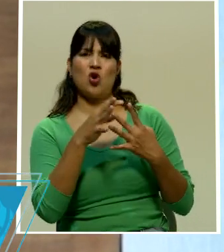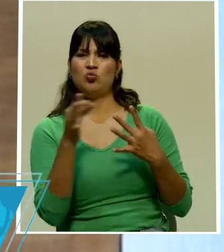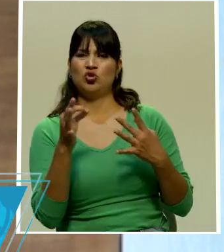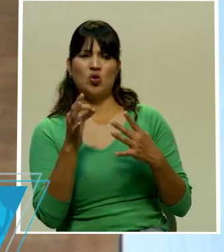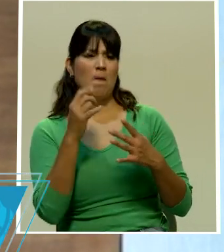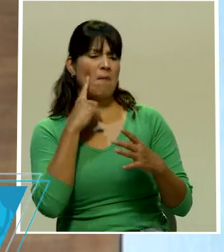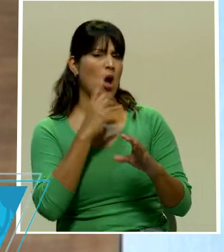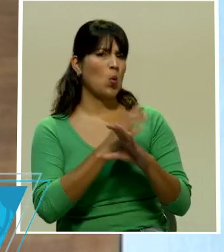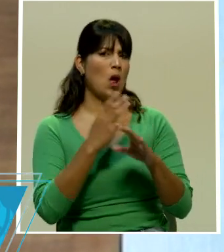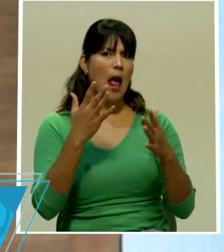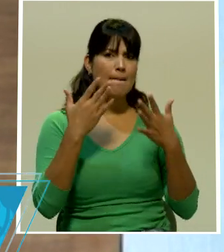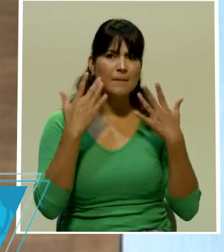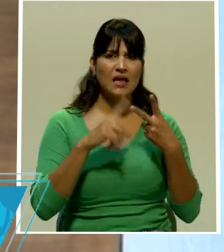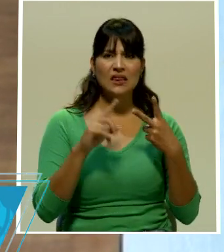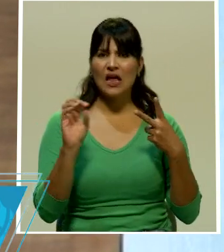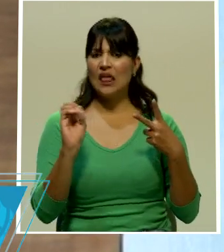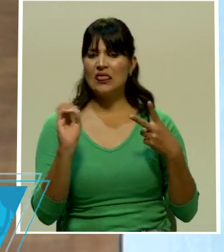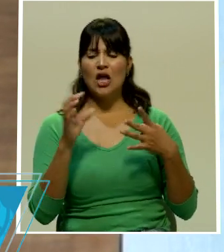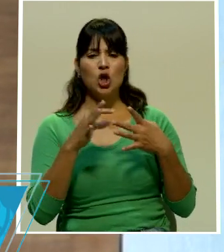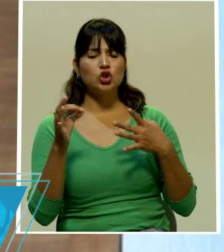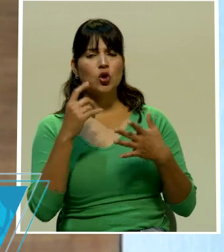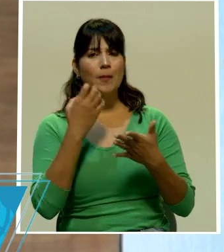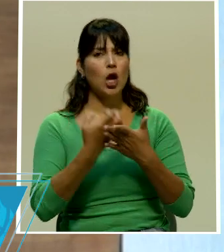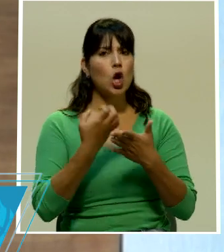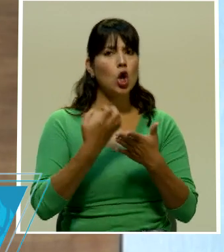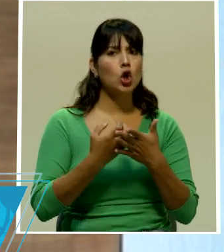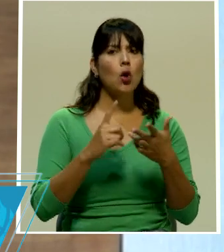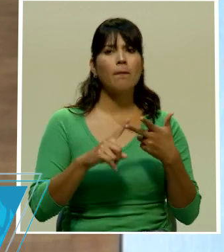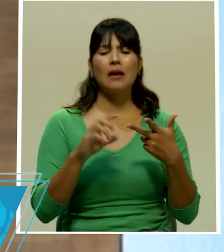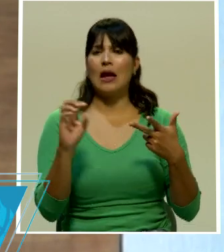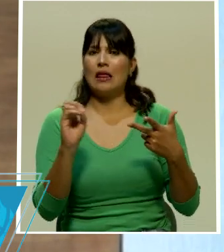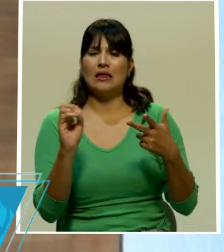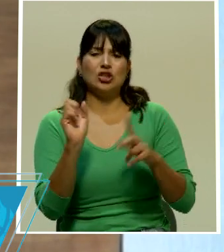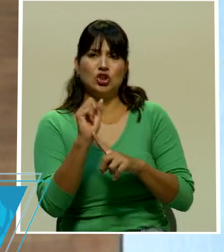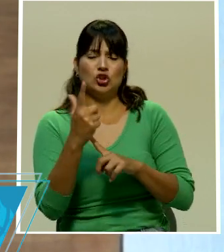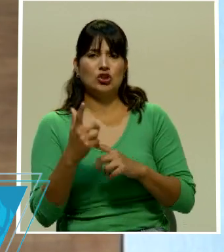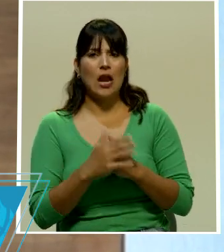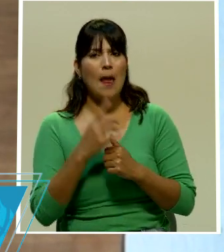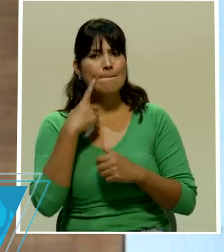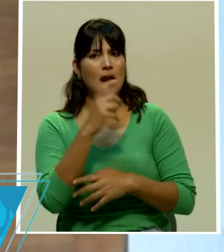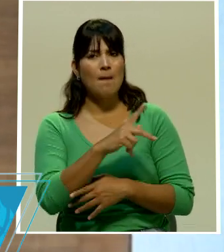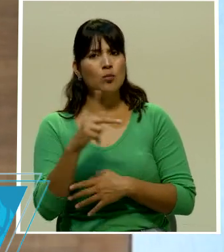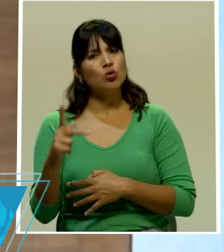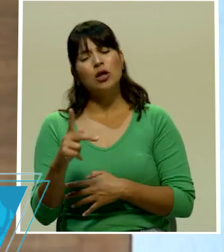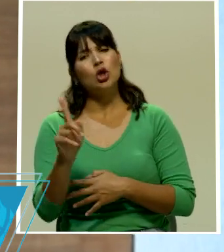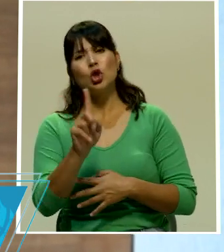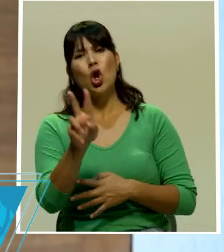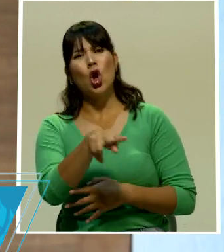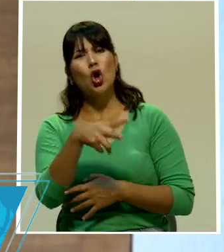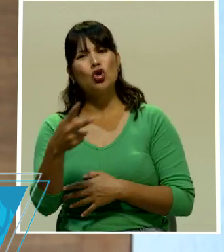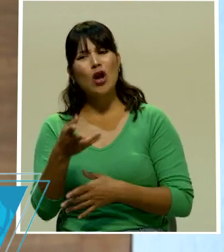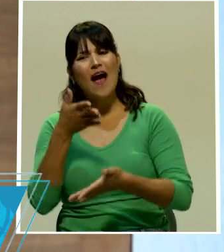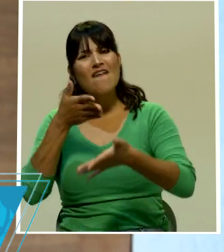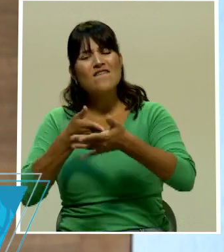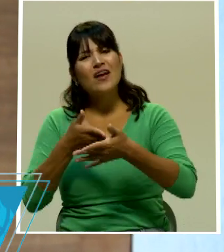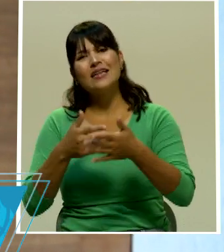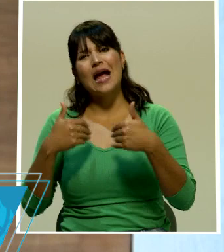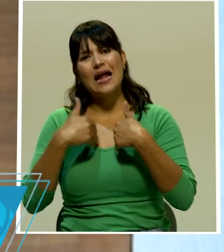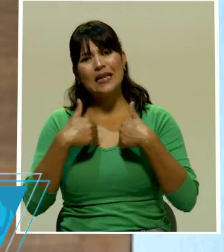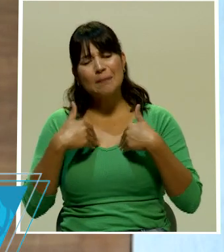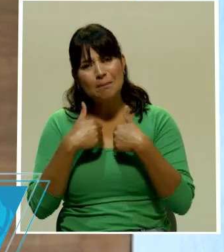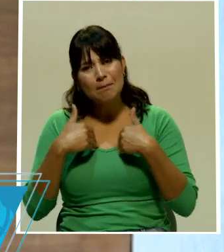económica ni social para la provincia de puntarenas y todo lo contrario nos somete a un deterioro de los recursos marinos costeros